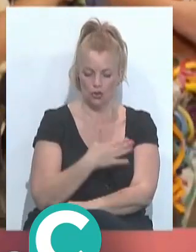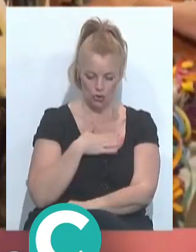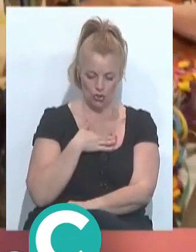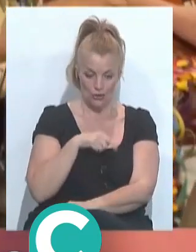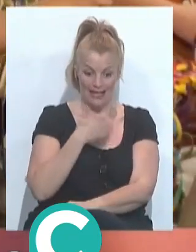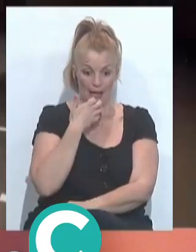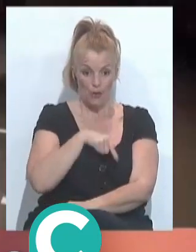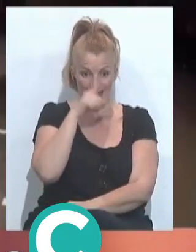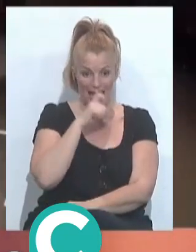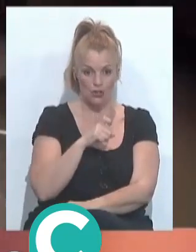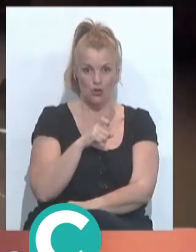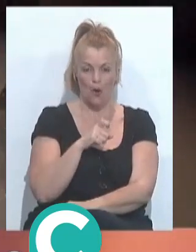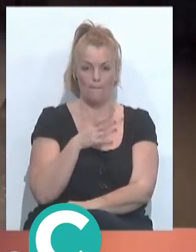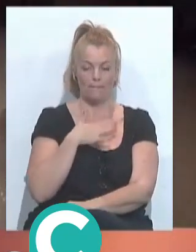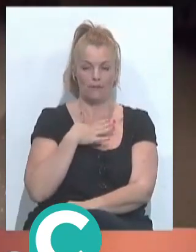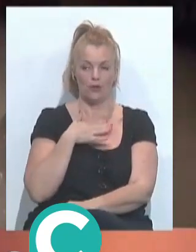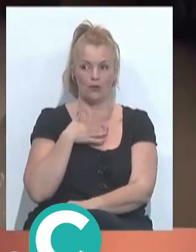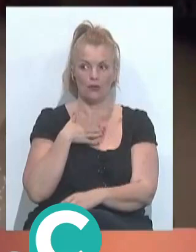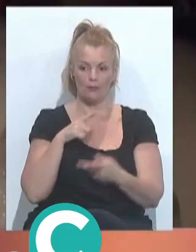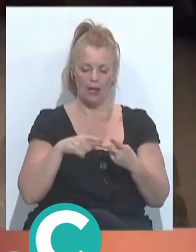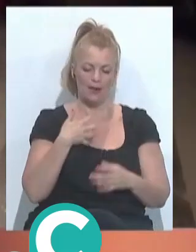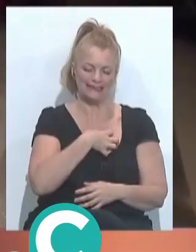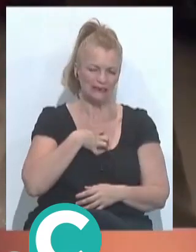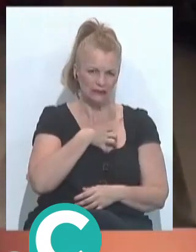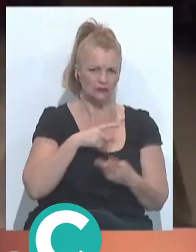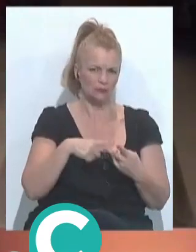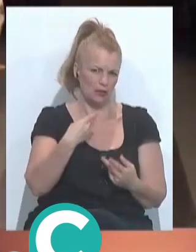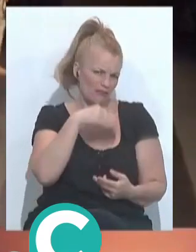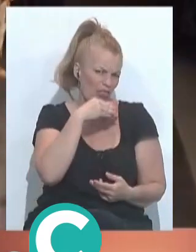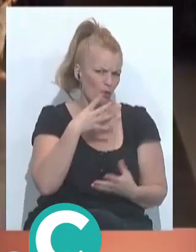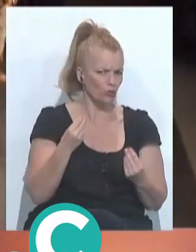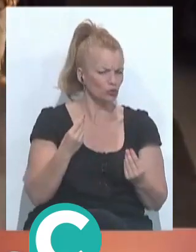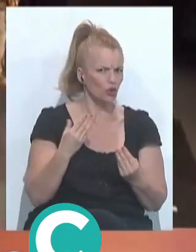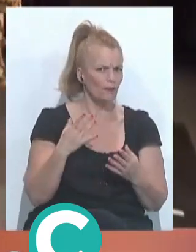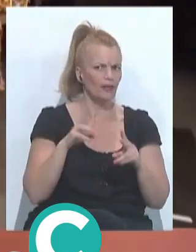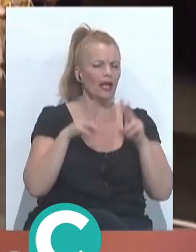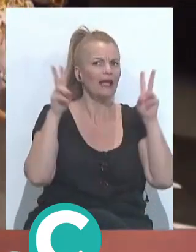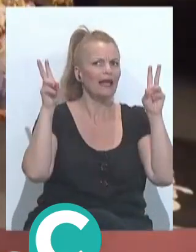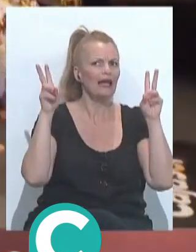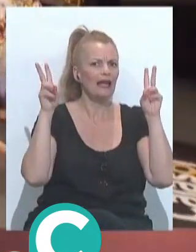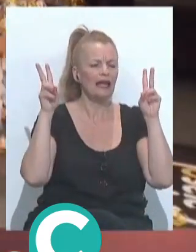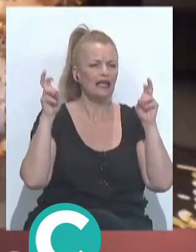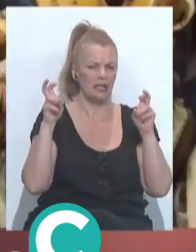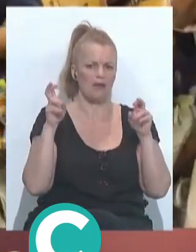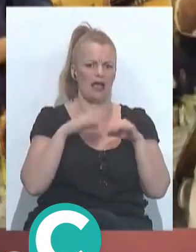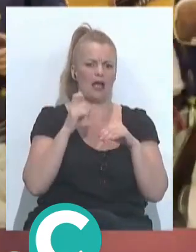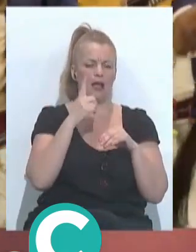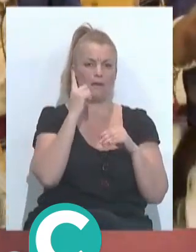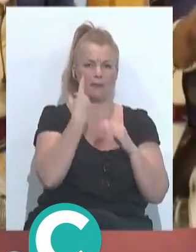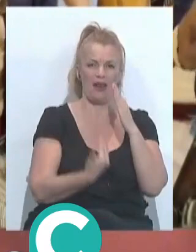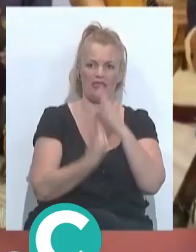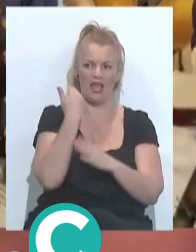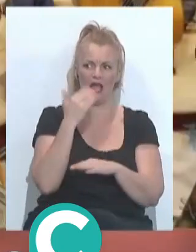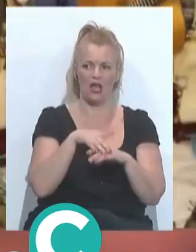ejemplo que yo pongo de este año y por lo que me chirrió mucho todo, fue cuando el corte del primer día